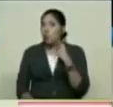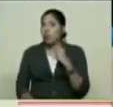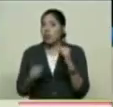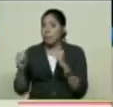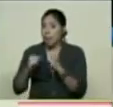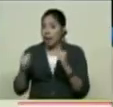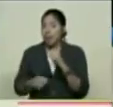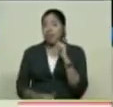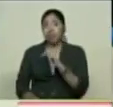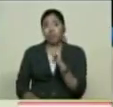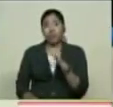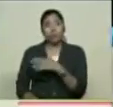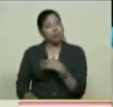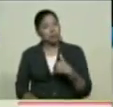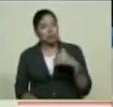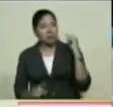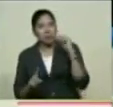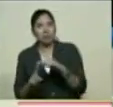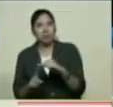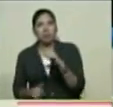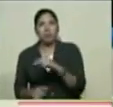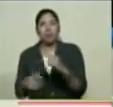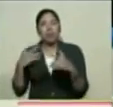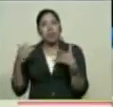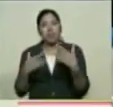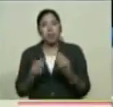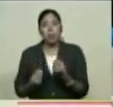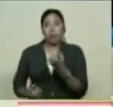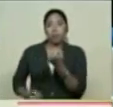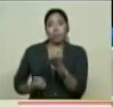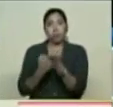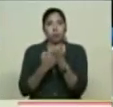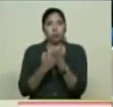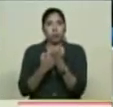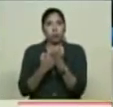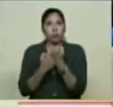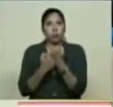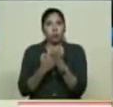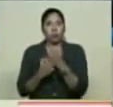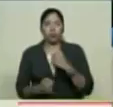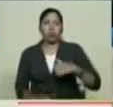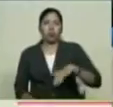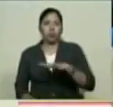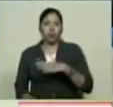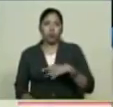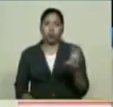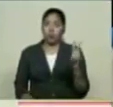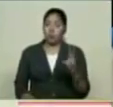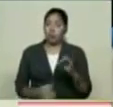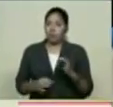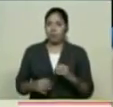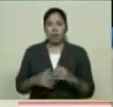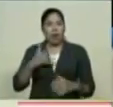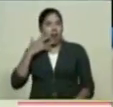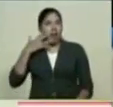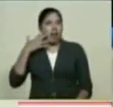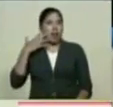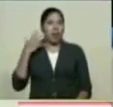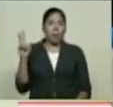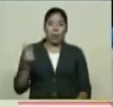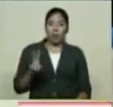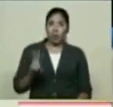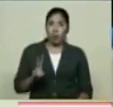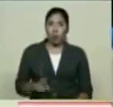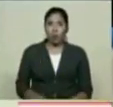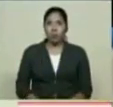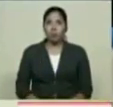sea Ese evento De aporte Que hace Que hacemos como venezolanos Porque al fin y al cabo Se hace en una